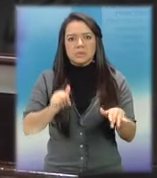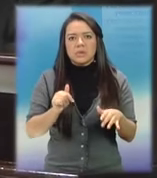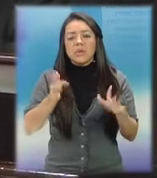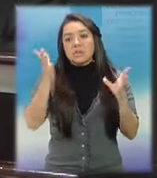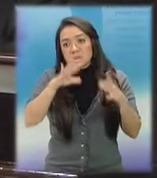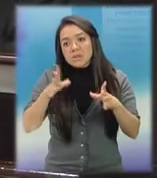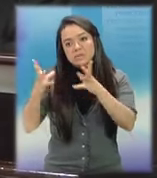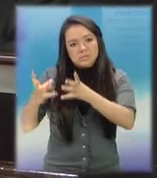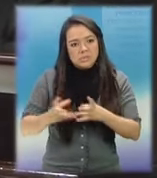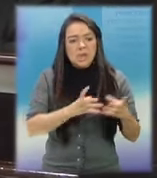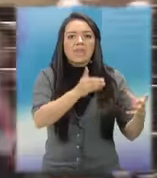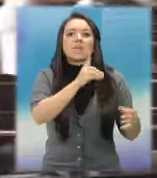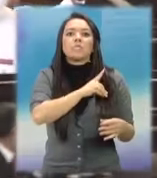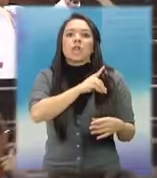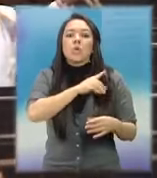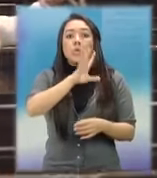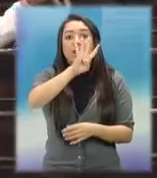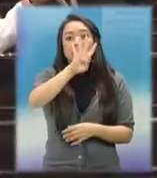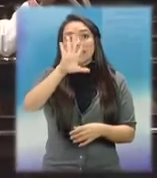45 minutos.